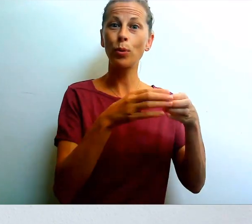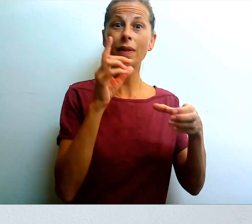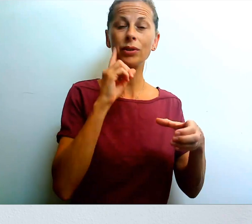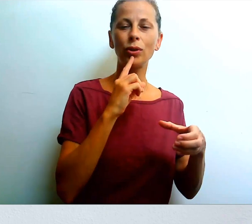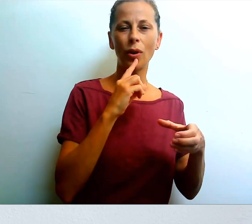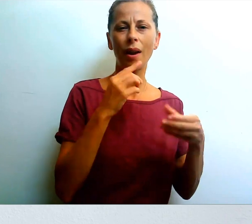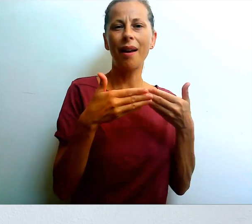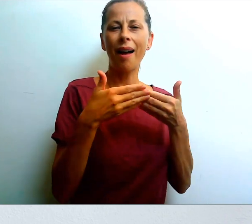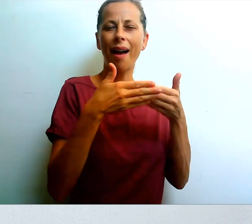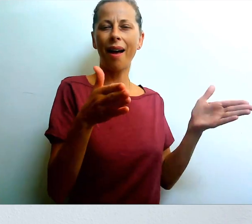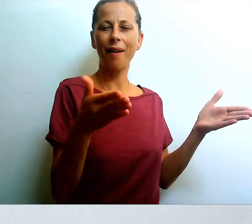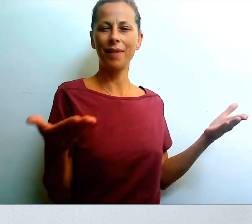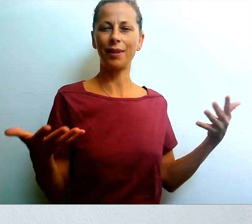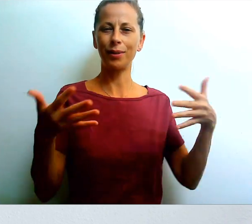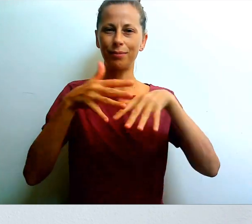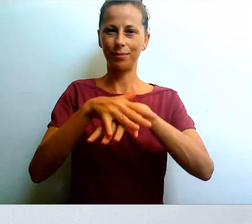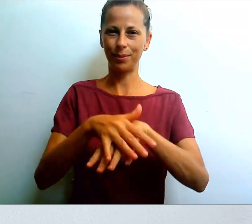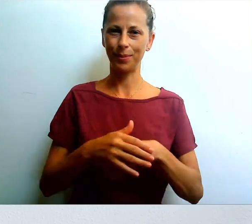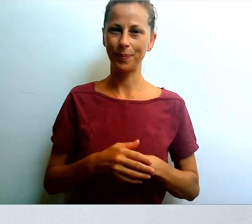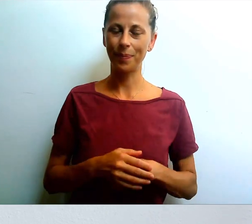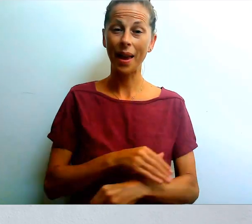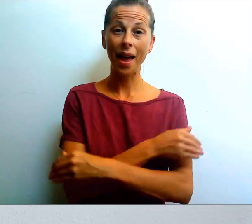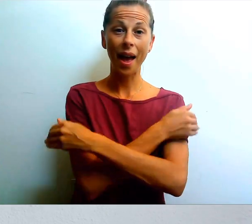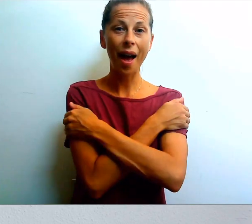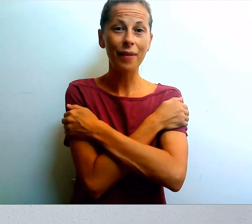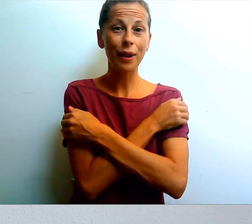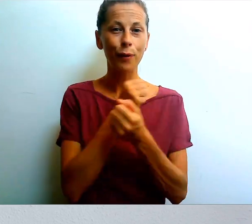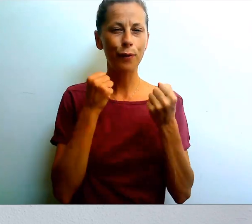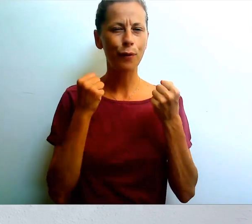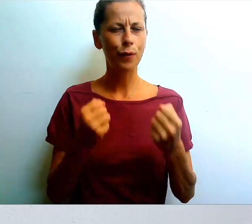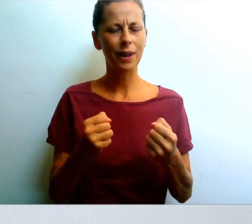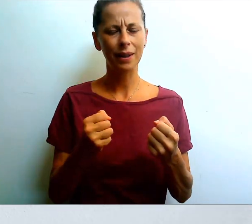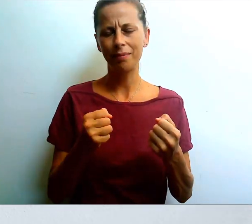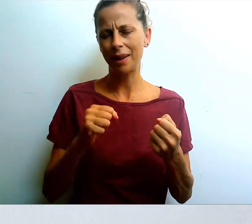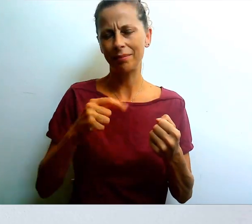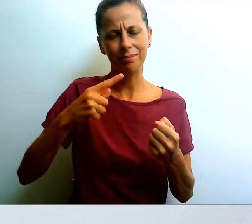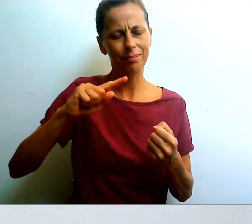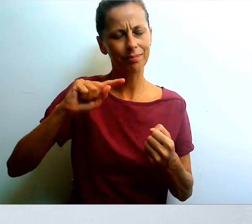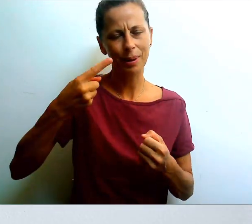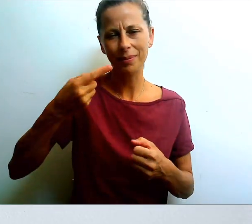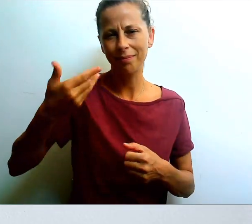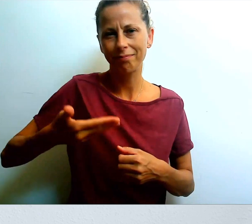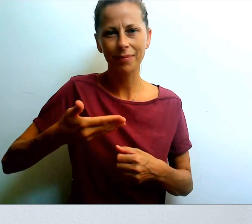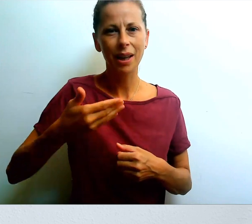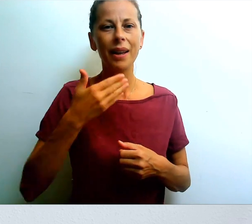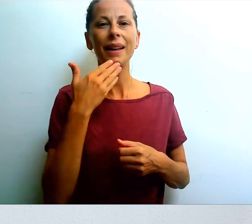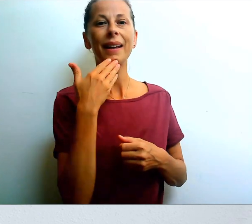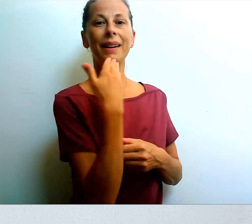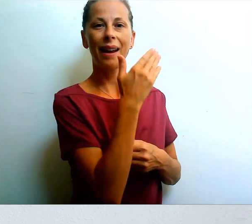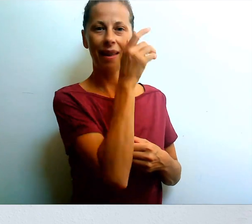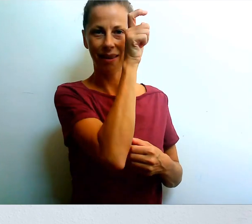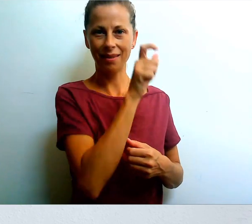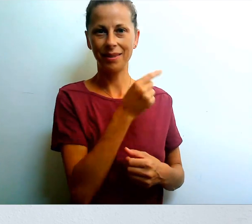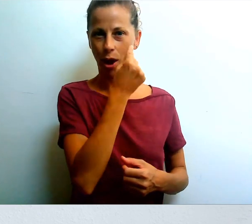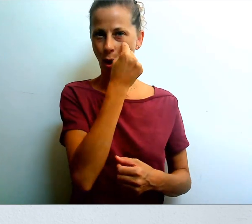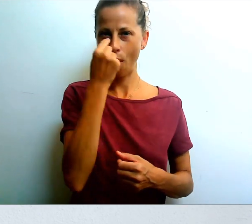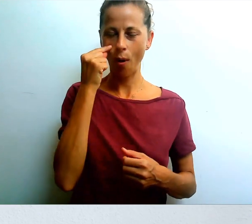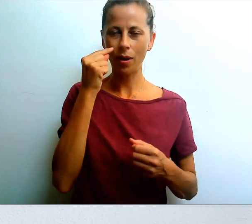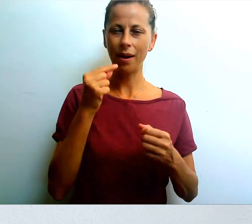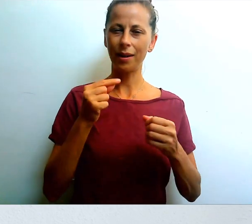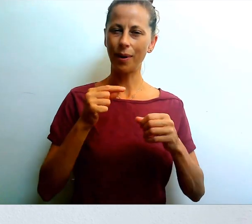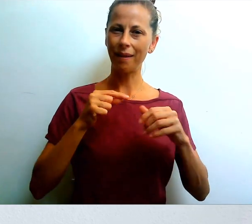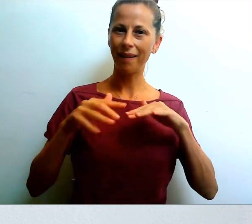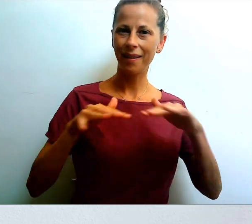personas sordas. Os mando un abrazo enorme y agradeciendo ya de antemano toda esta energía a Olga,